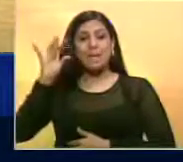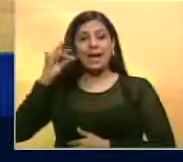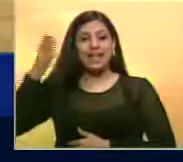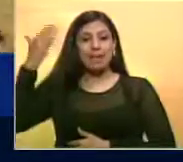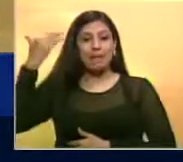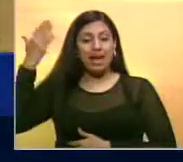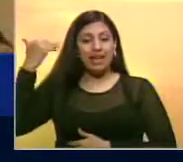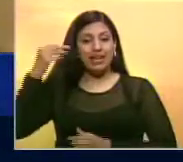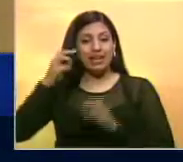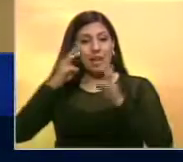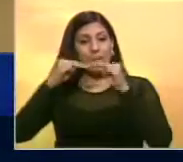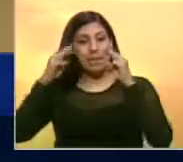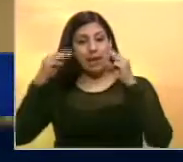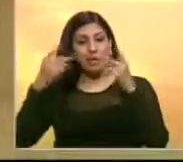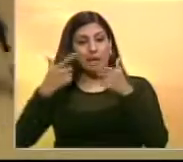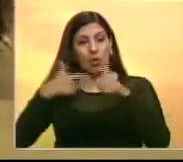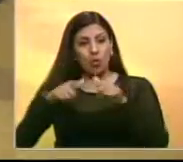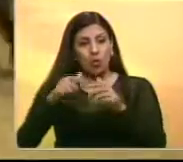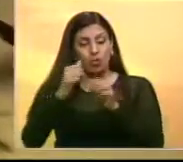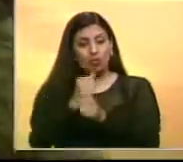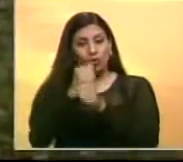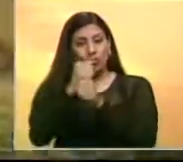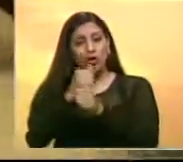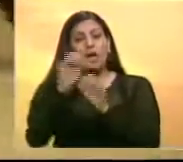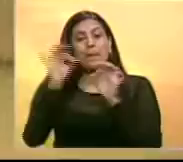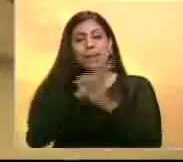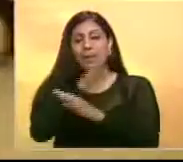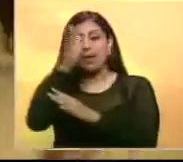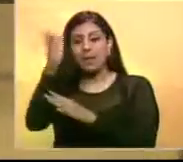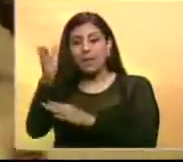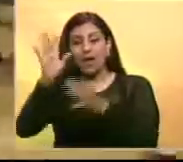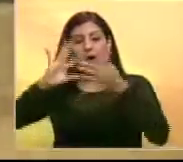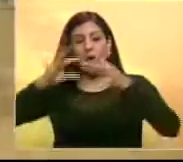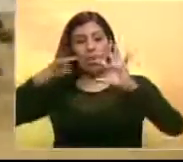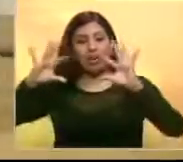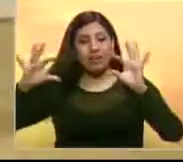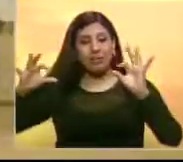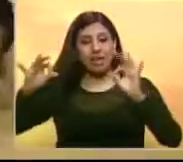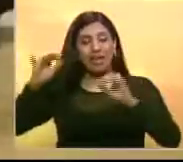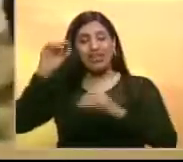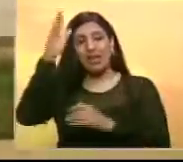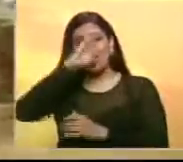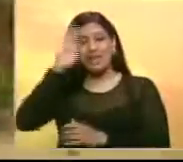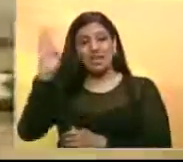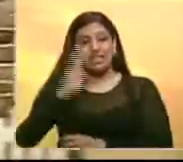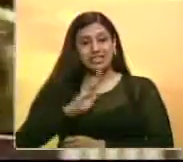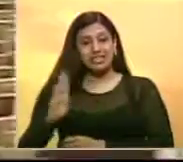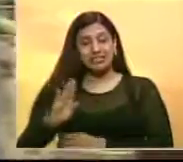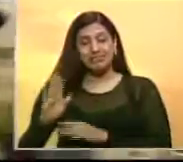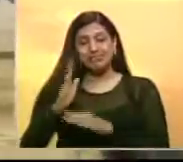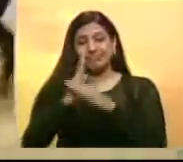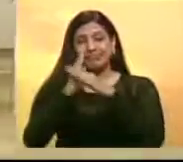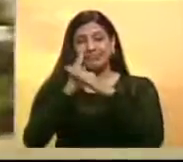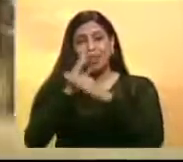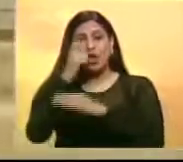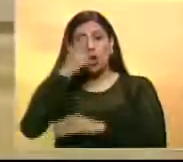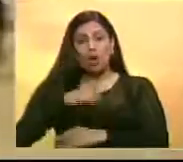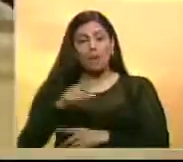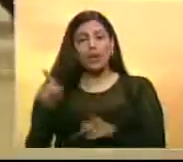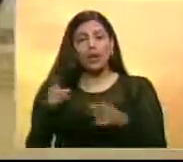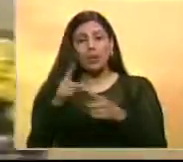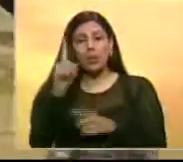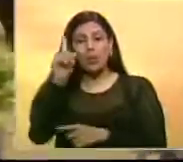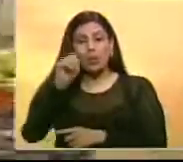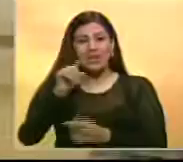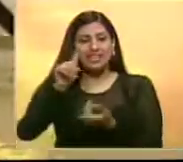pasados Juegos Panamericanos en la equitación y estaba clasificado a los Juegos Olímpicos de Río 2016 el venezolano cumplía un